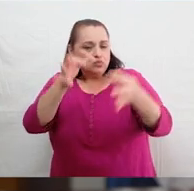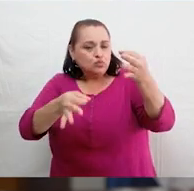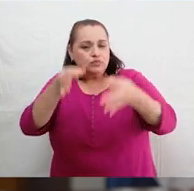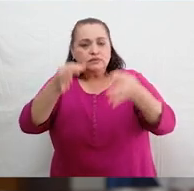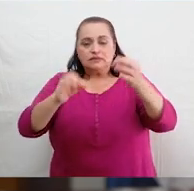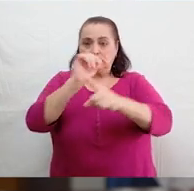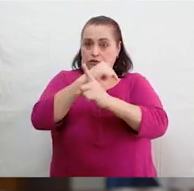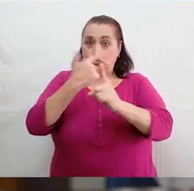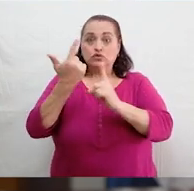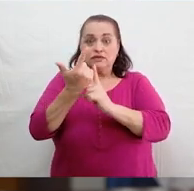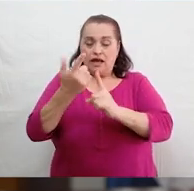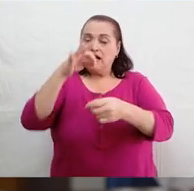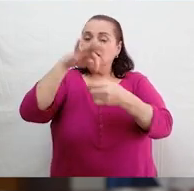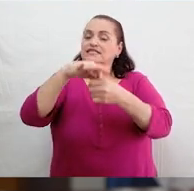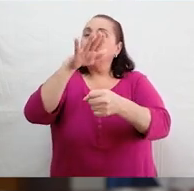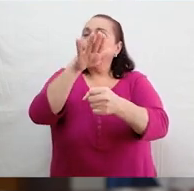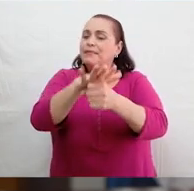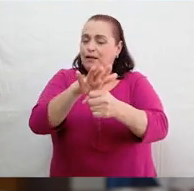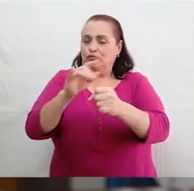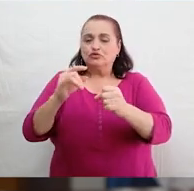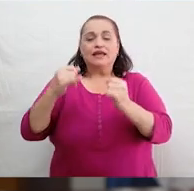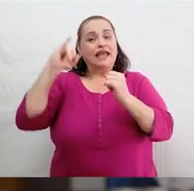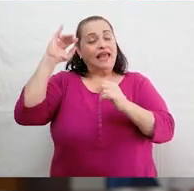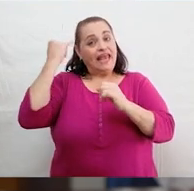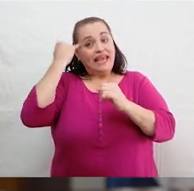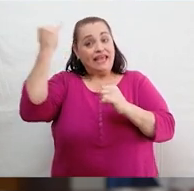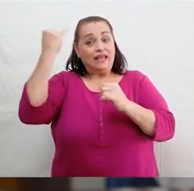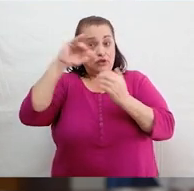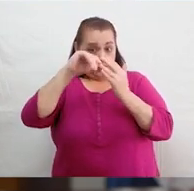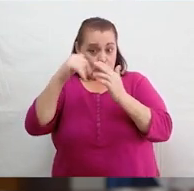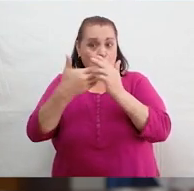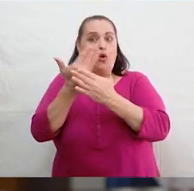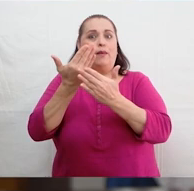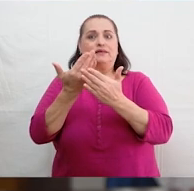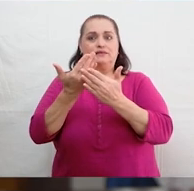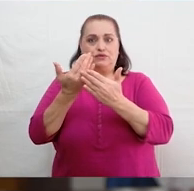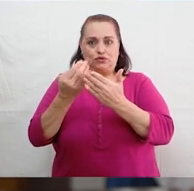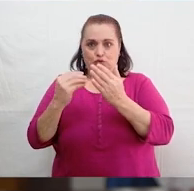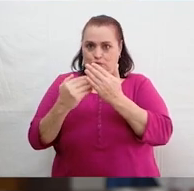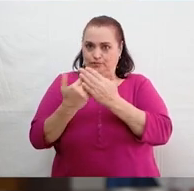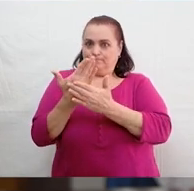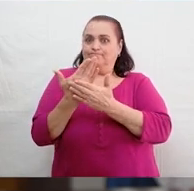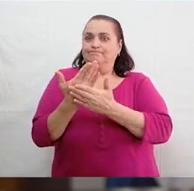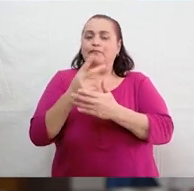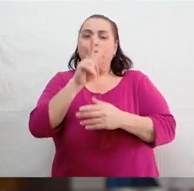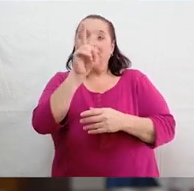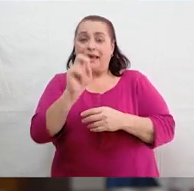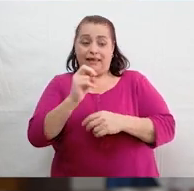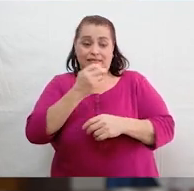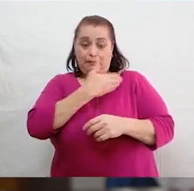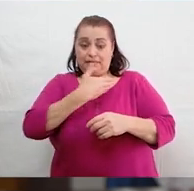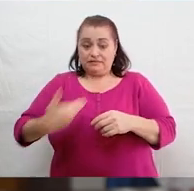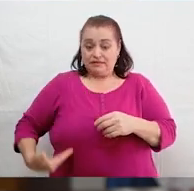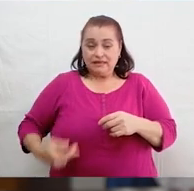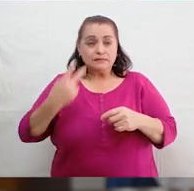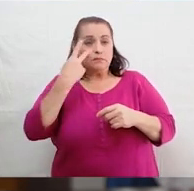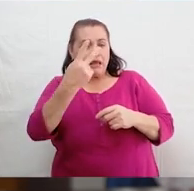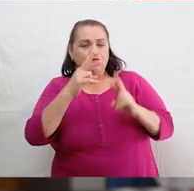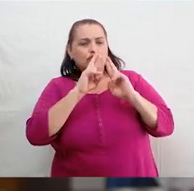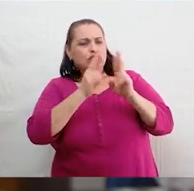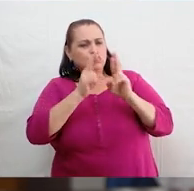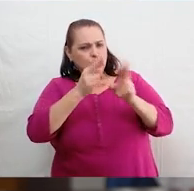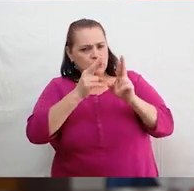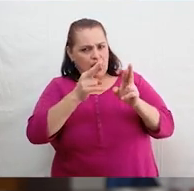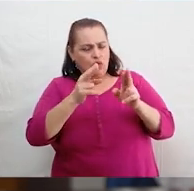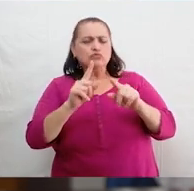social y sembramos innovación. Veinte jefes de Estado han visto estos resultados y con